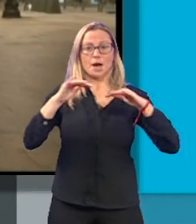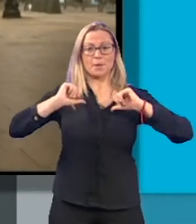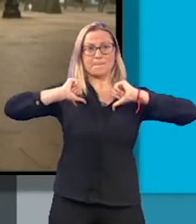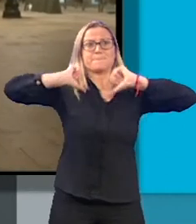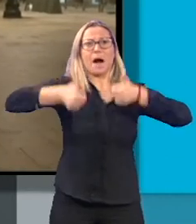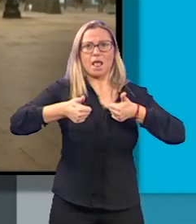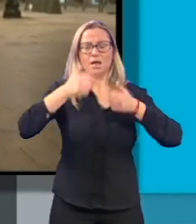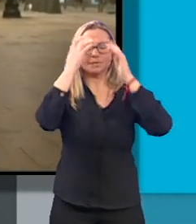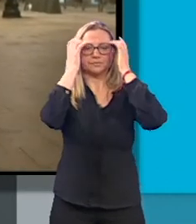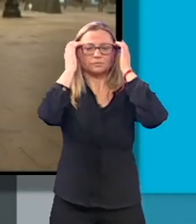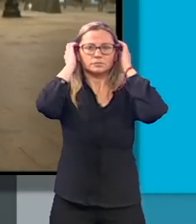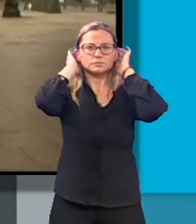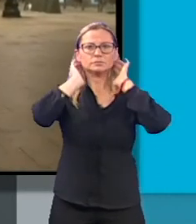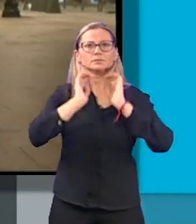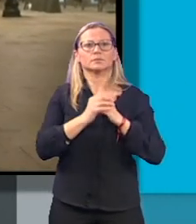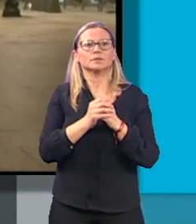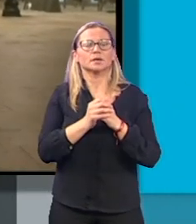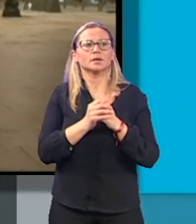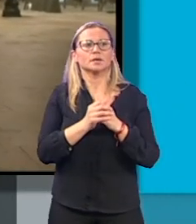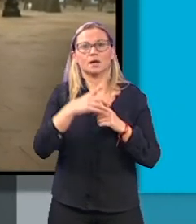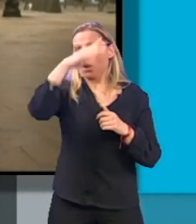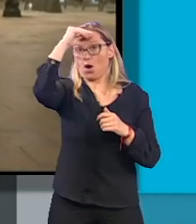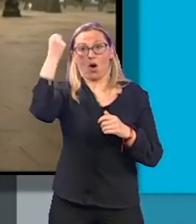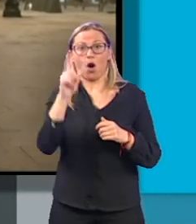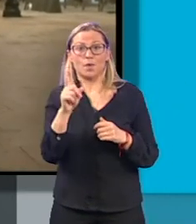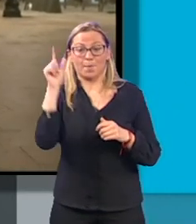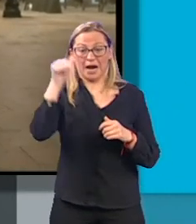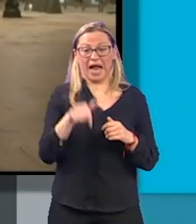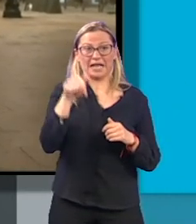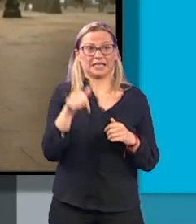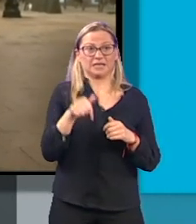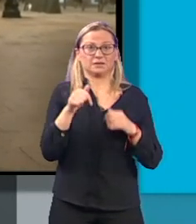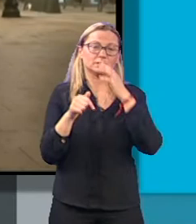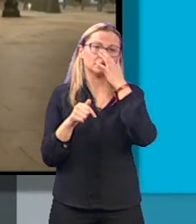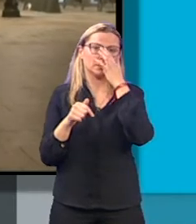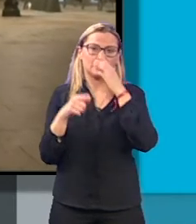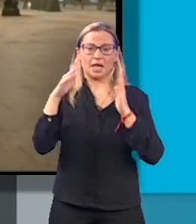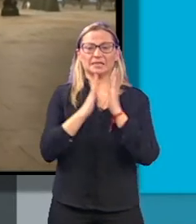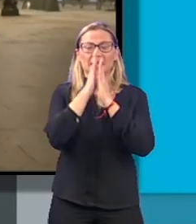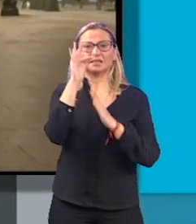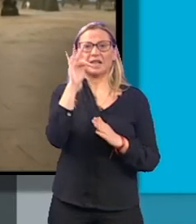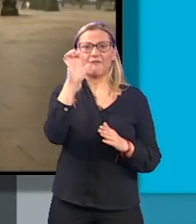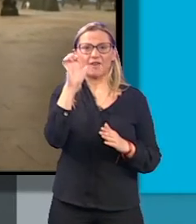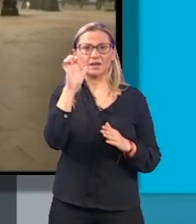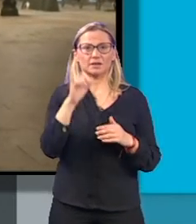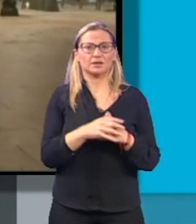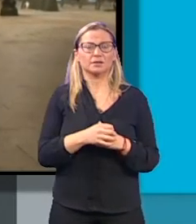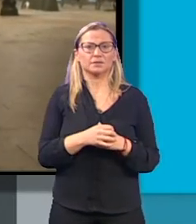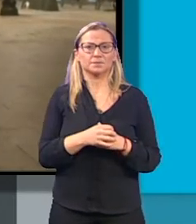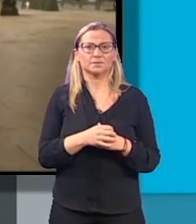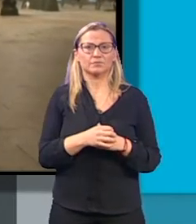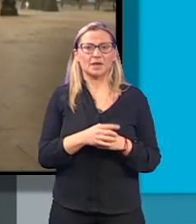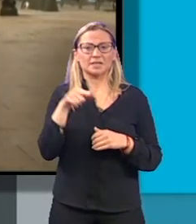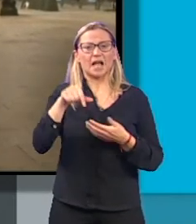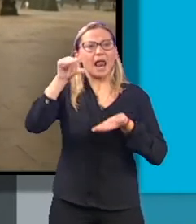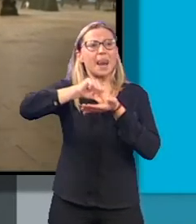temblores, los primeros terremotos. Y no olvidemos que aquí, justamente, en Santa Fe, es donde se ha situado el